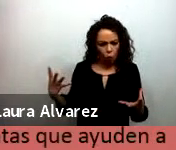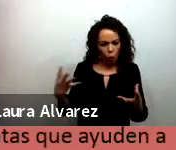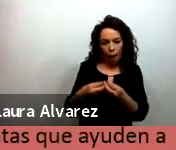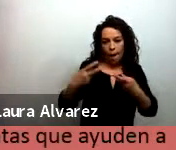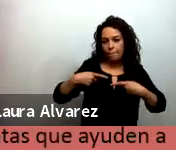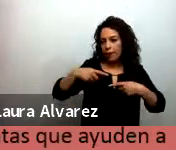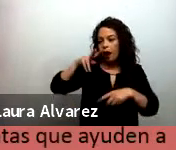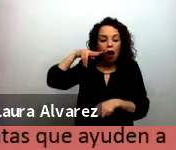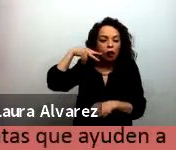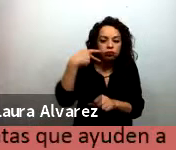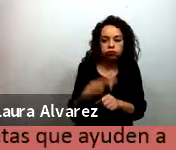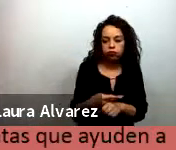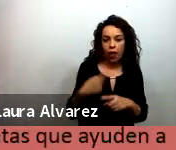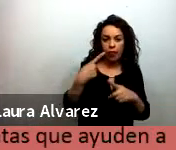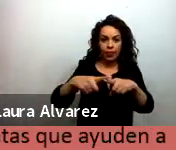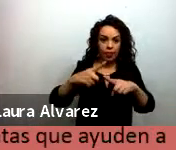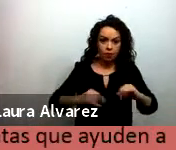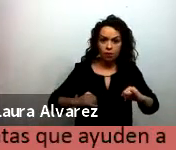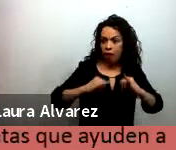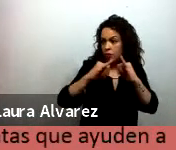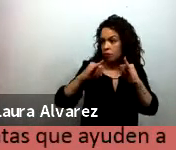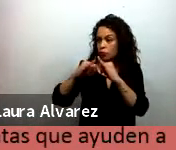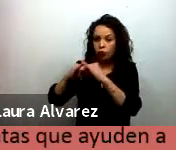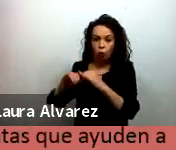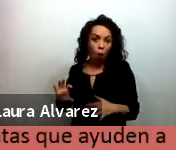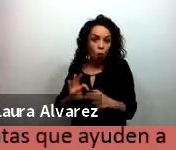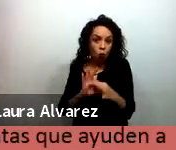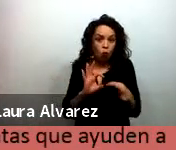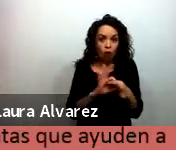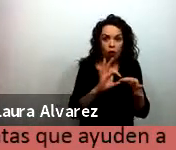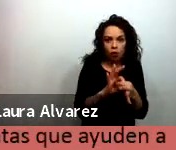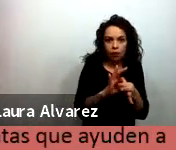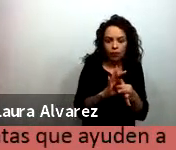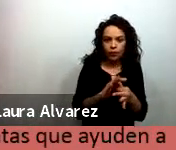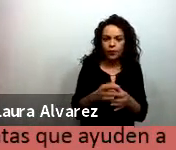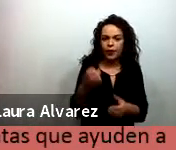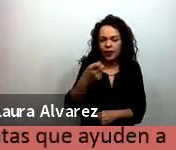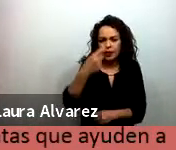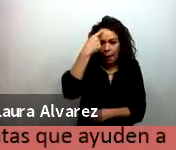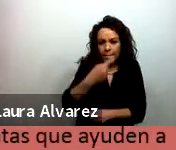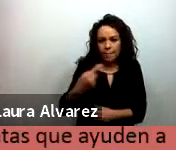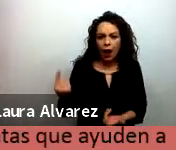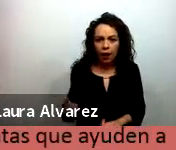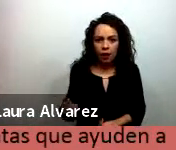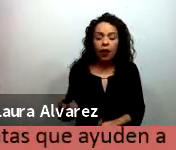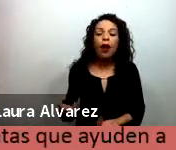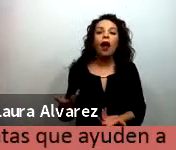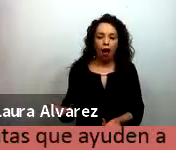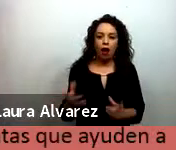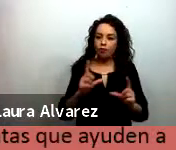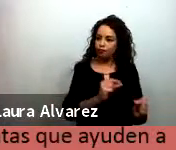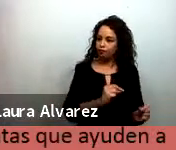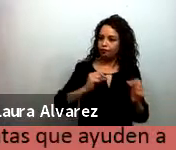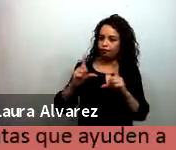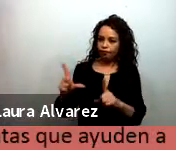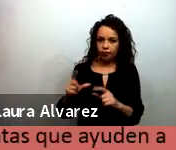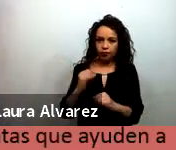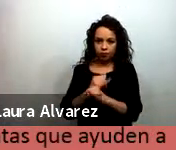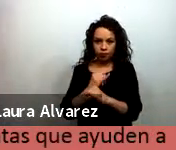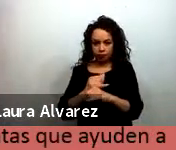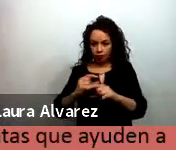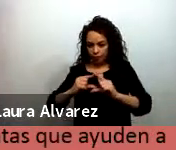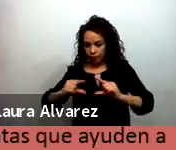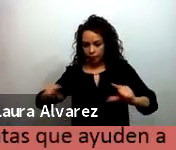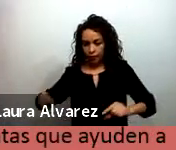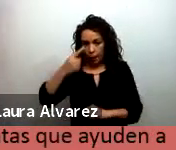distintas instituciones aliadas que va a tener como resultado una página y que pondrá a disposición de los maestros y de la comunidad